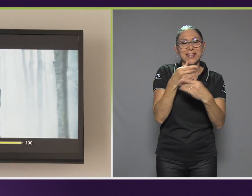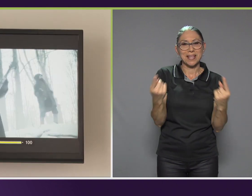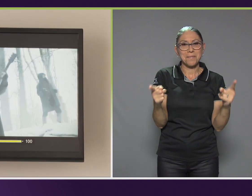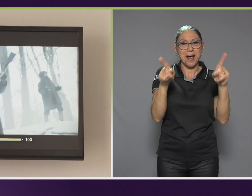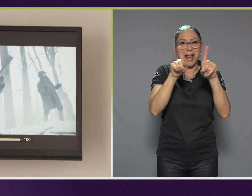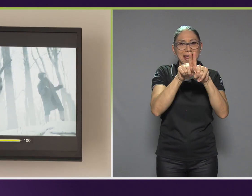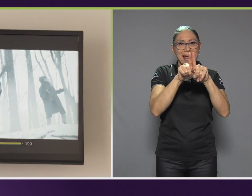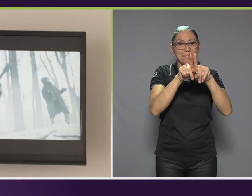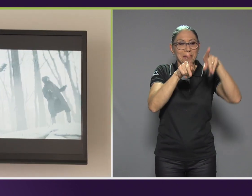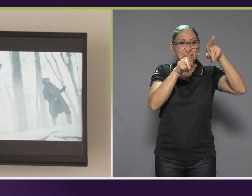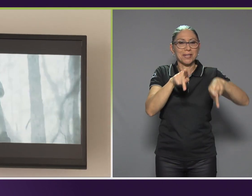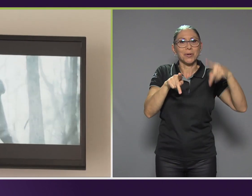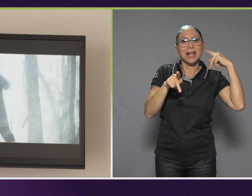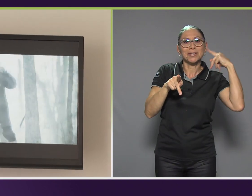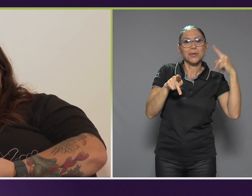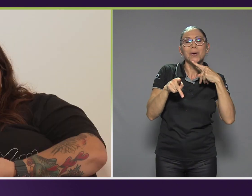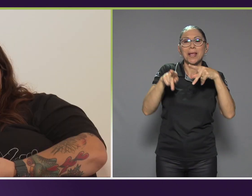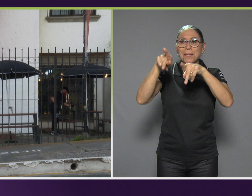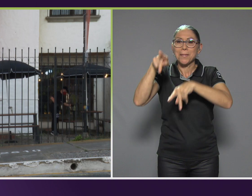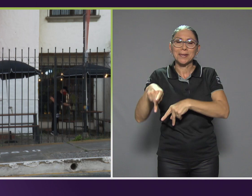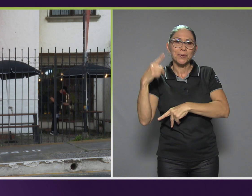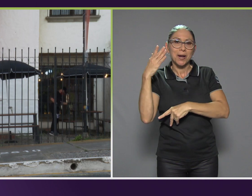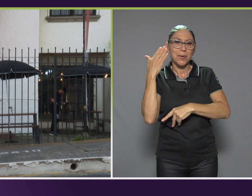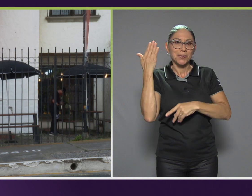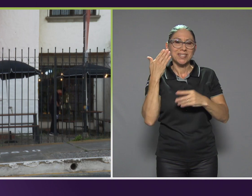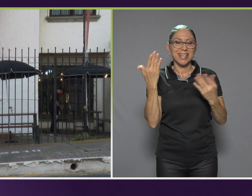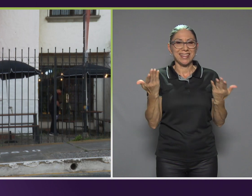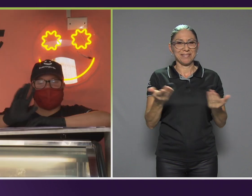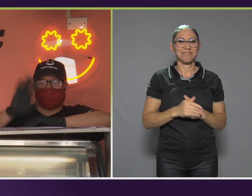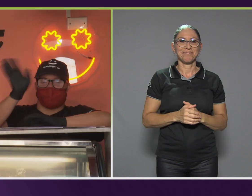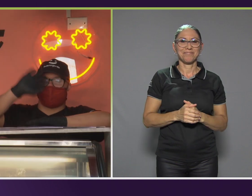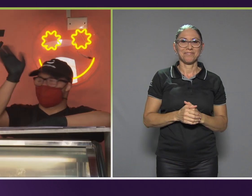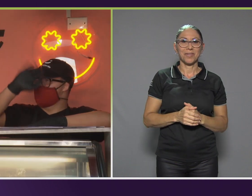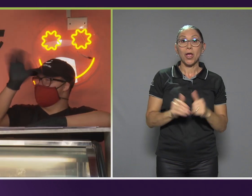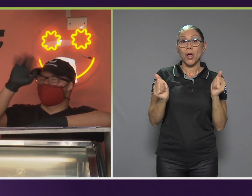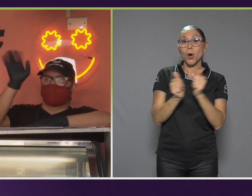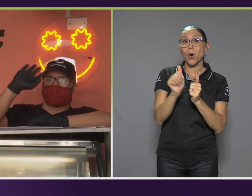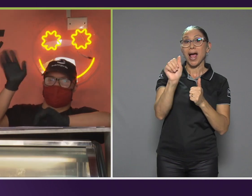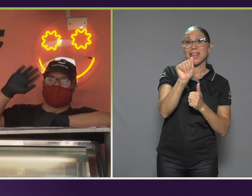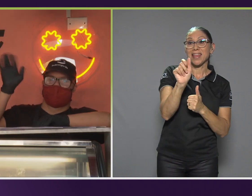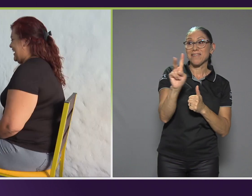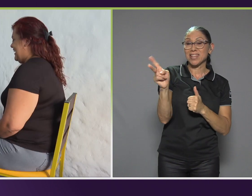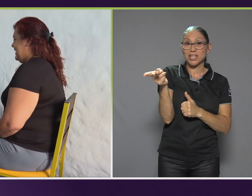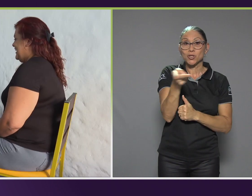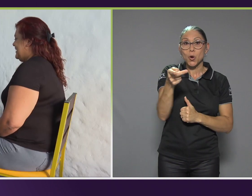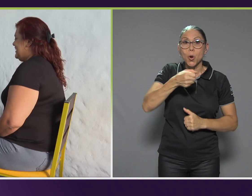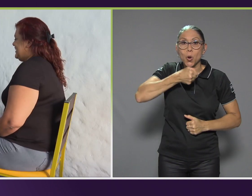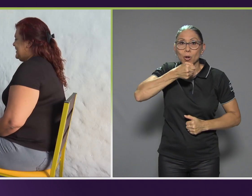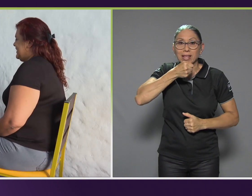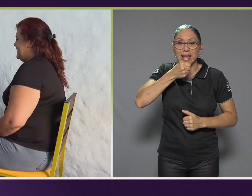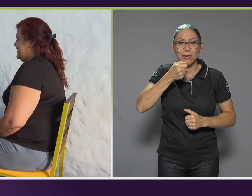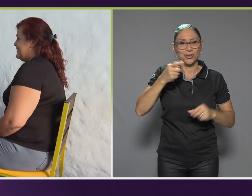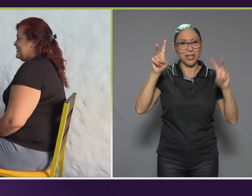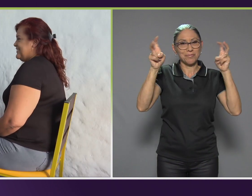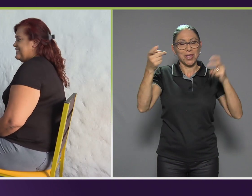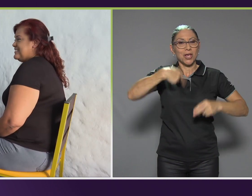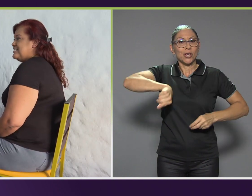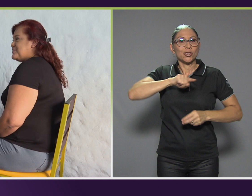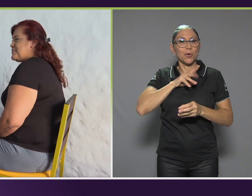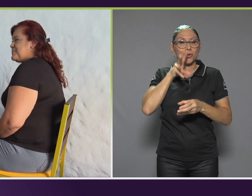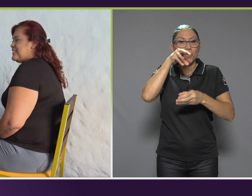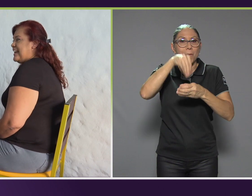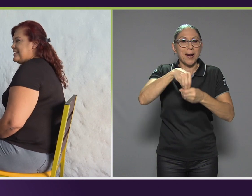una persona sorda y una persona oyente. Nos fuimos con Andrea y Vinicio, locutores de Somos Parte de la U, a la